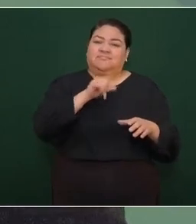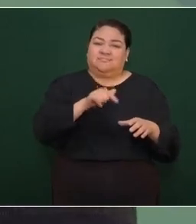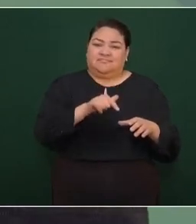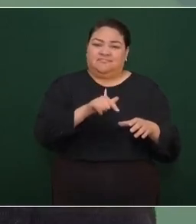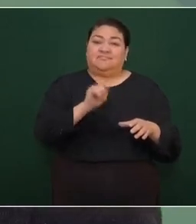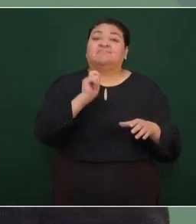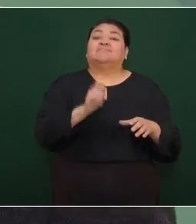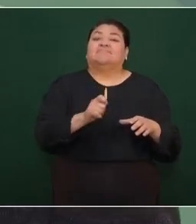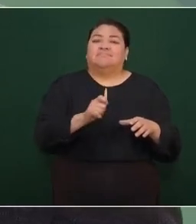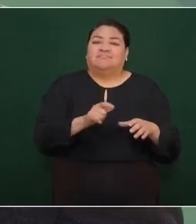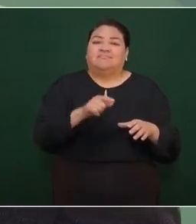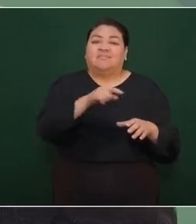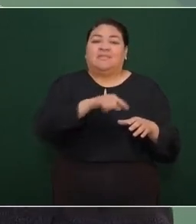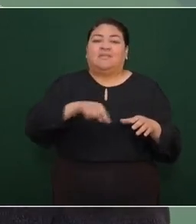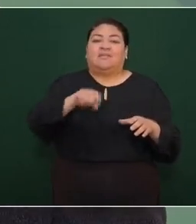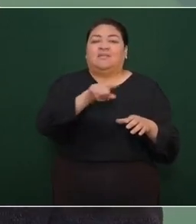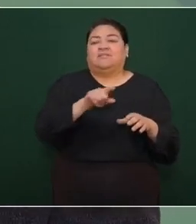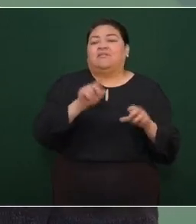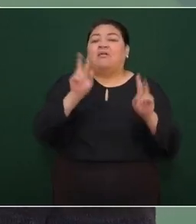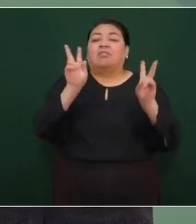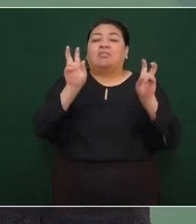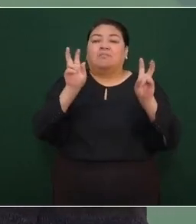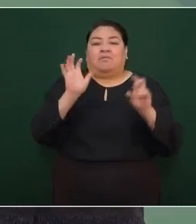sindicatos de membretes